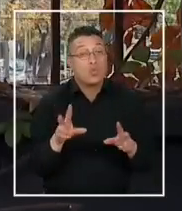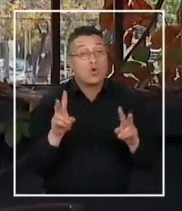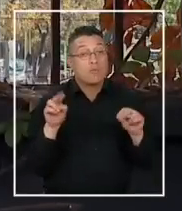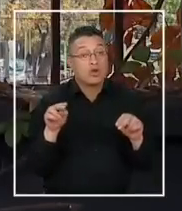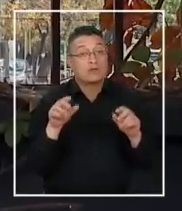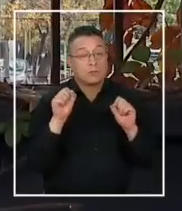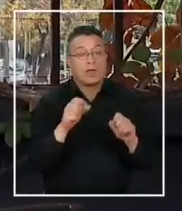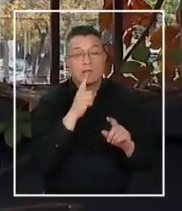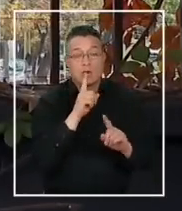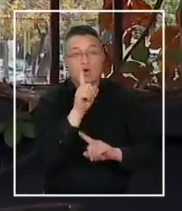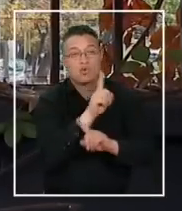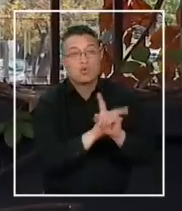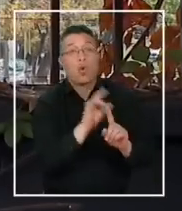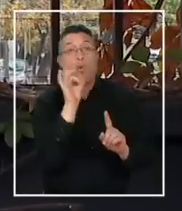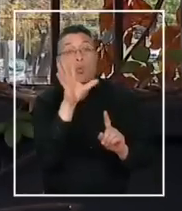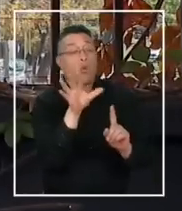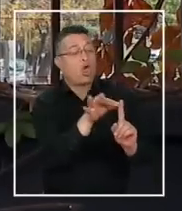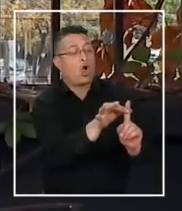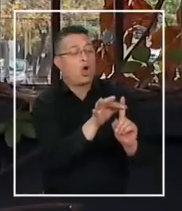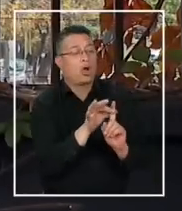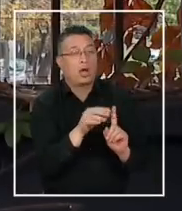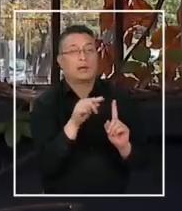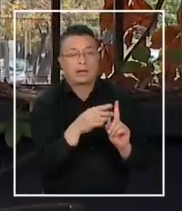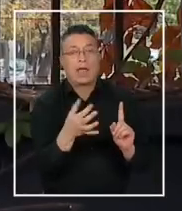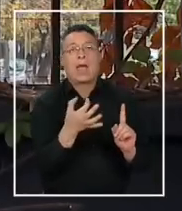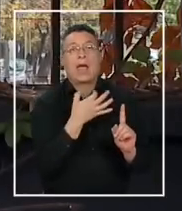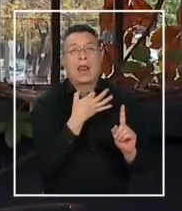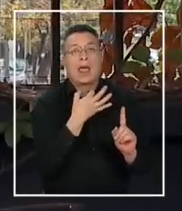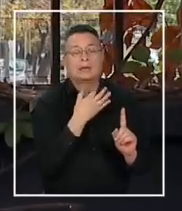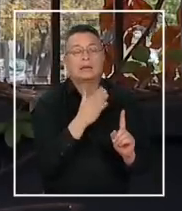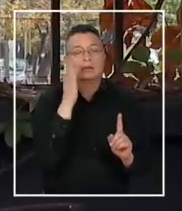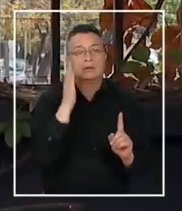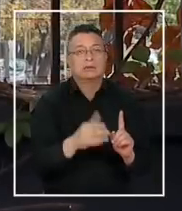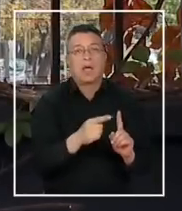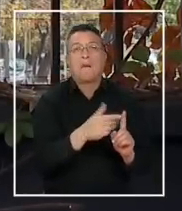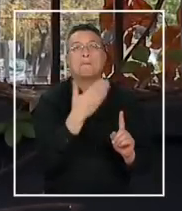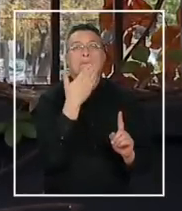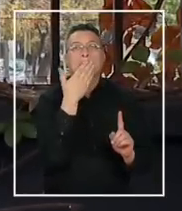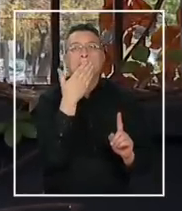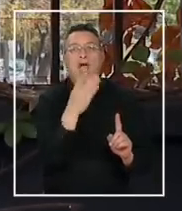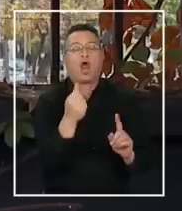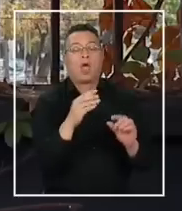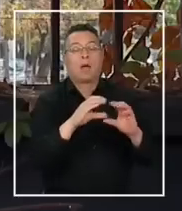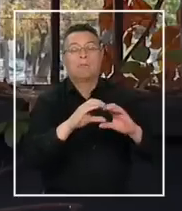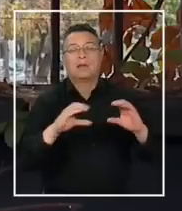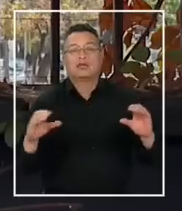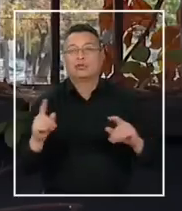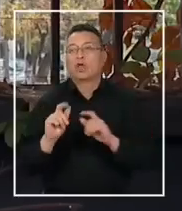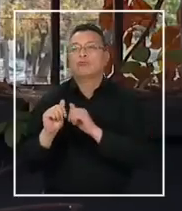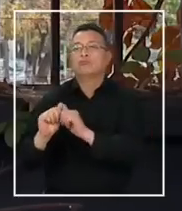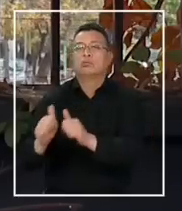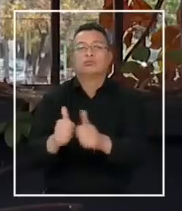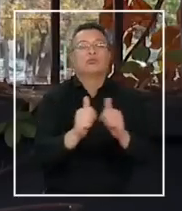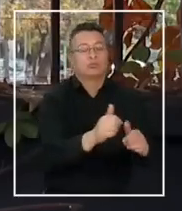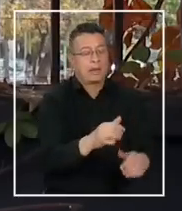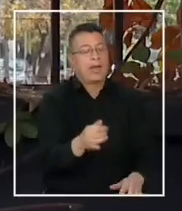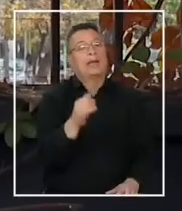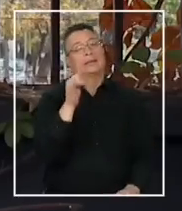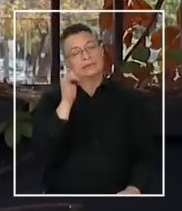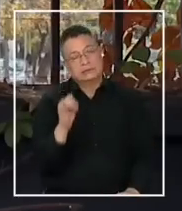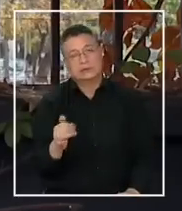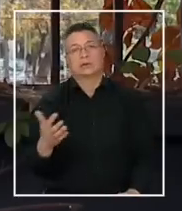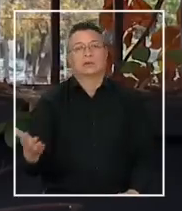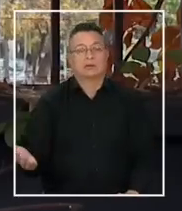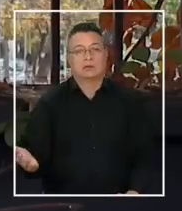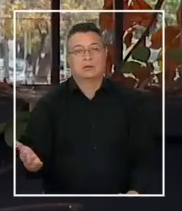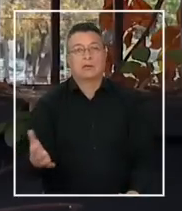y se justifique que haya un solo oferente es que garantizadamente dé los mejores precios en comparación a todas las demás por un cierta época